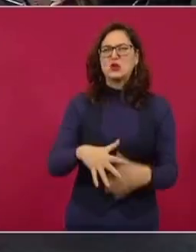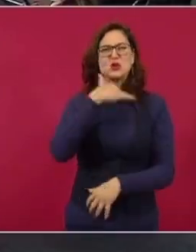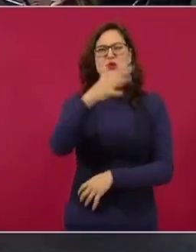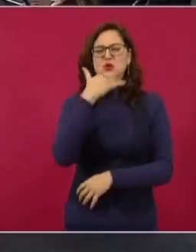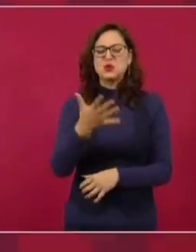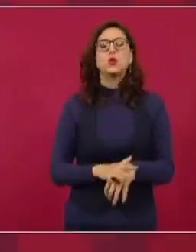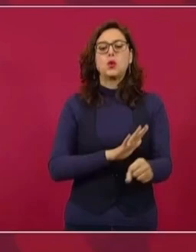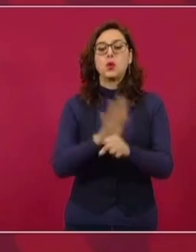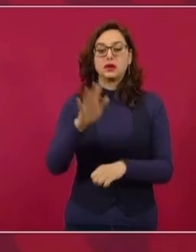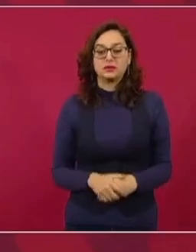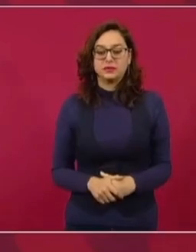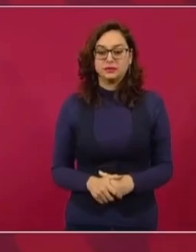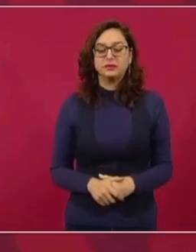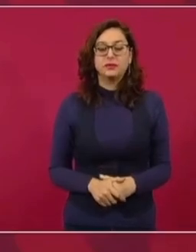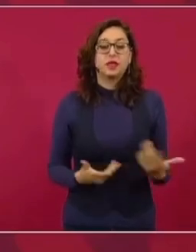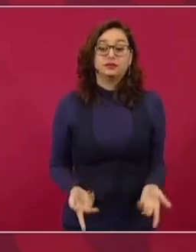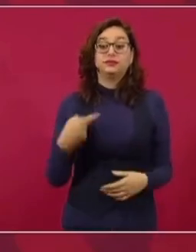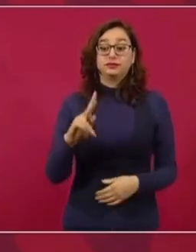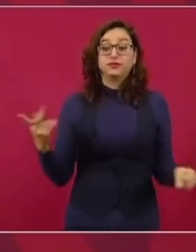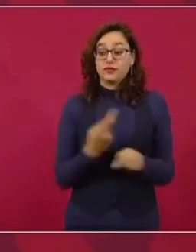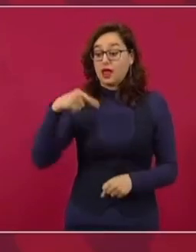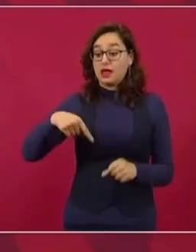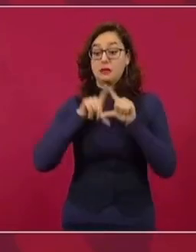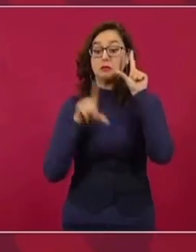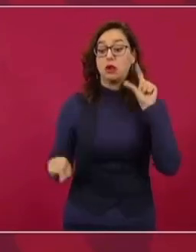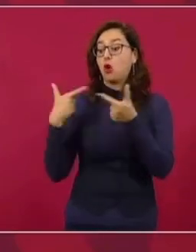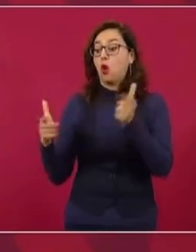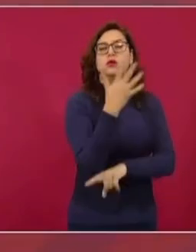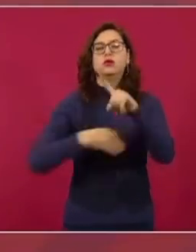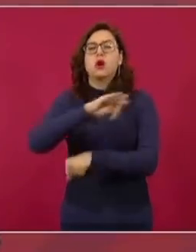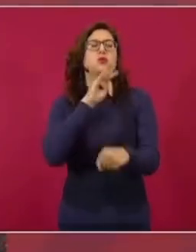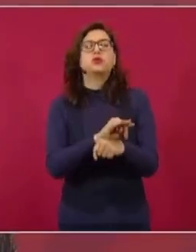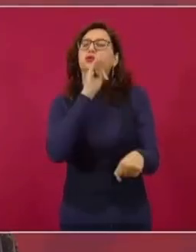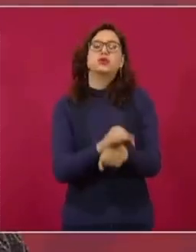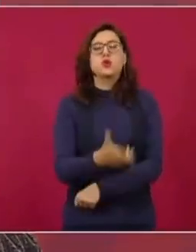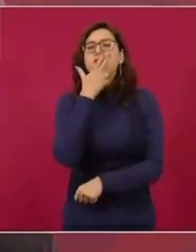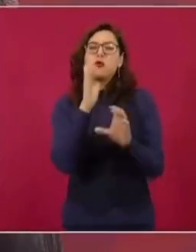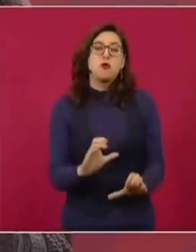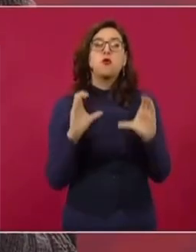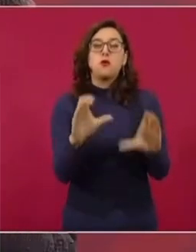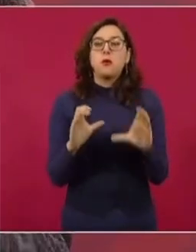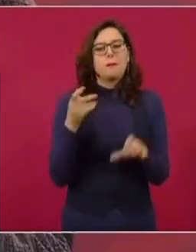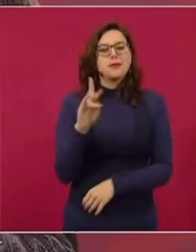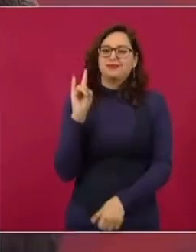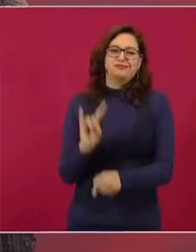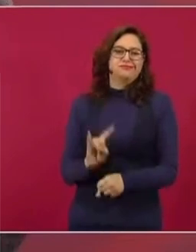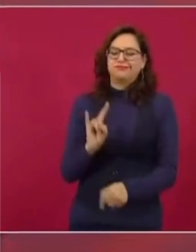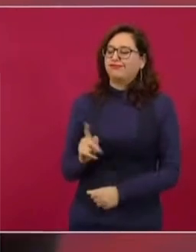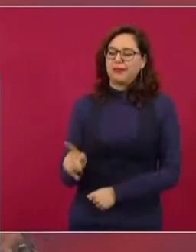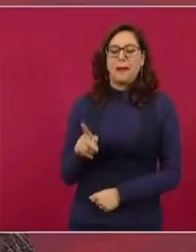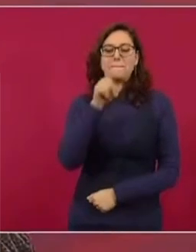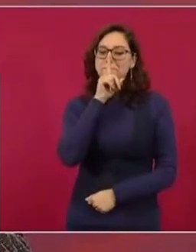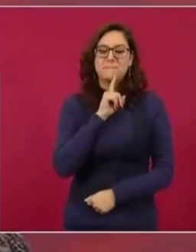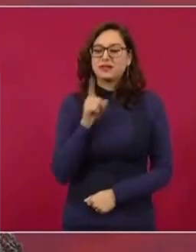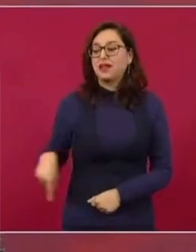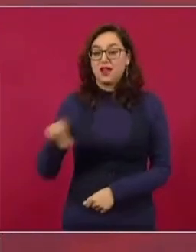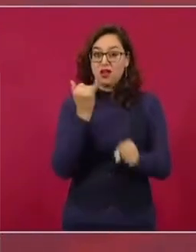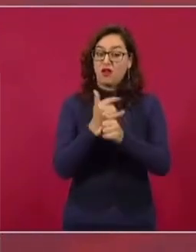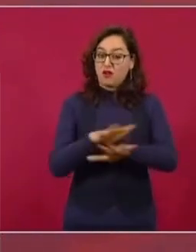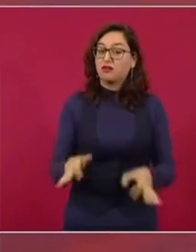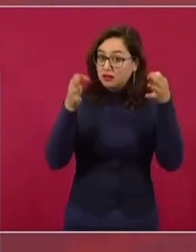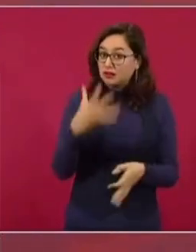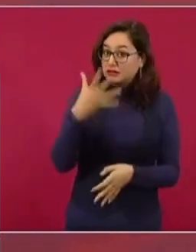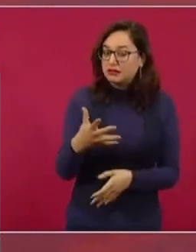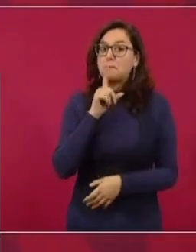mundo. Pero eso los pseudoambientalistas mexicanos no lo dicen, porque son pseudoambientalistas. O sea, de repente, para